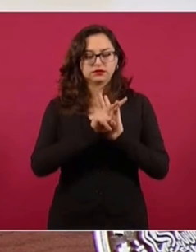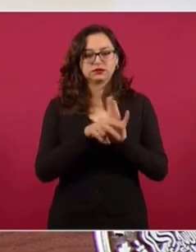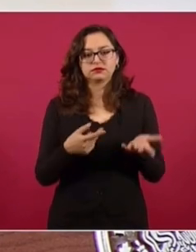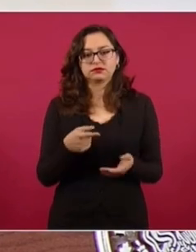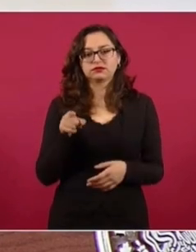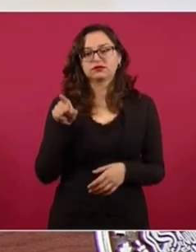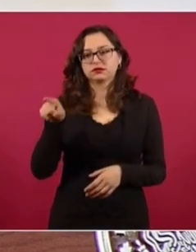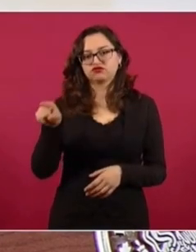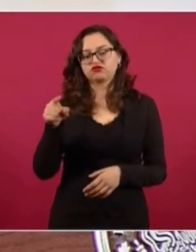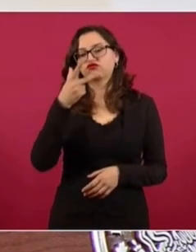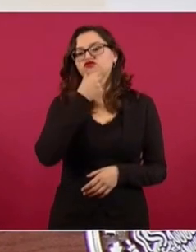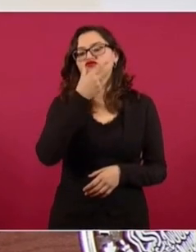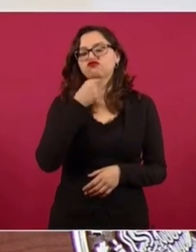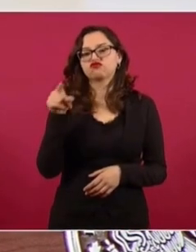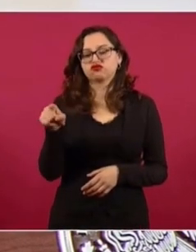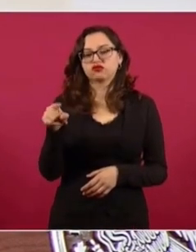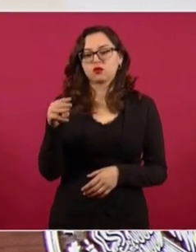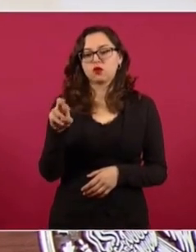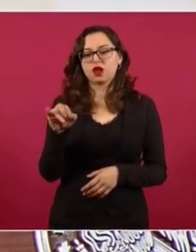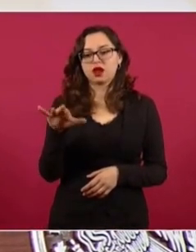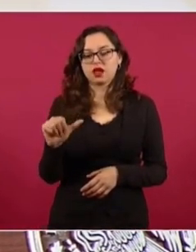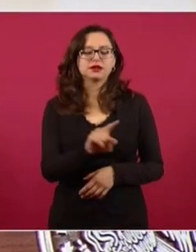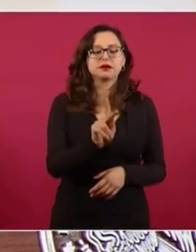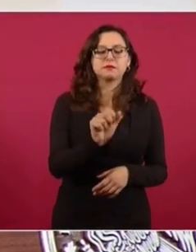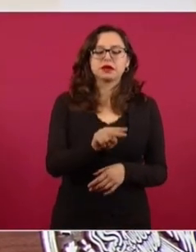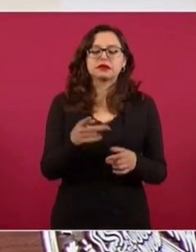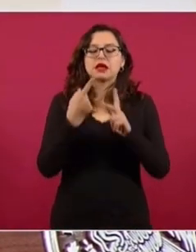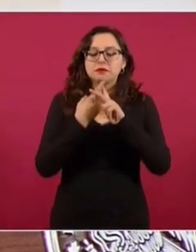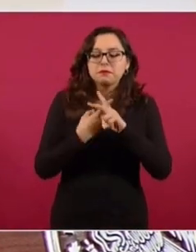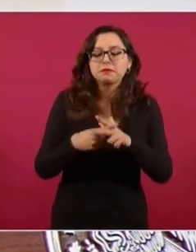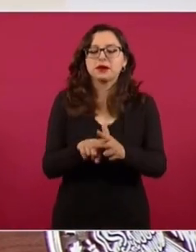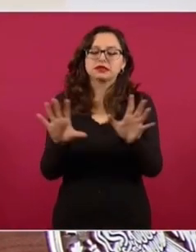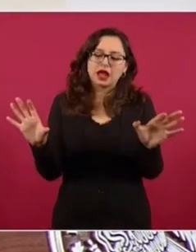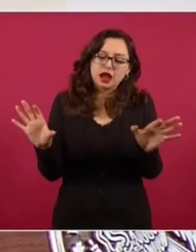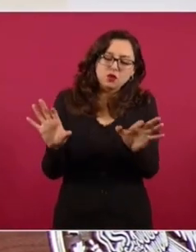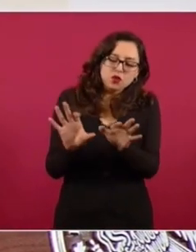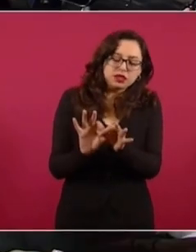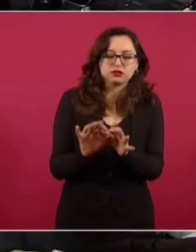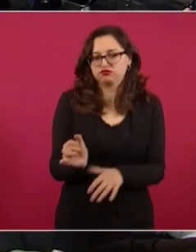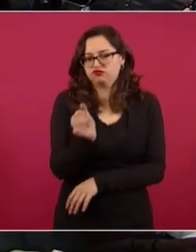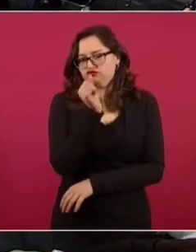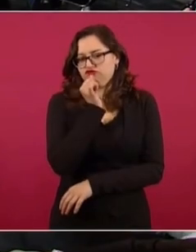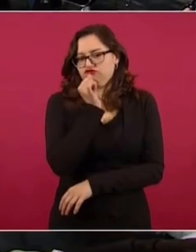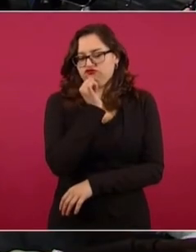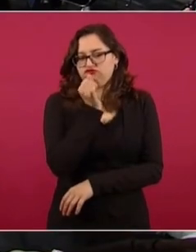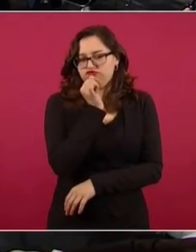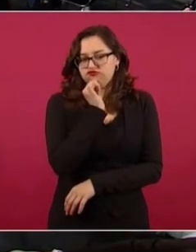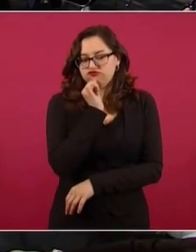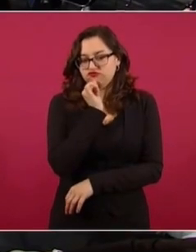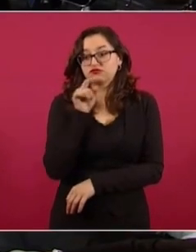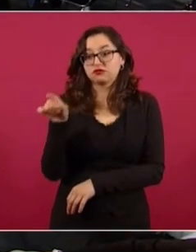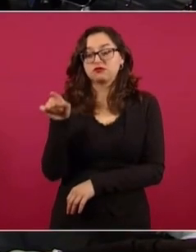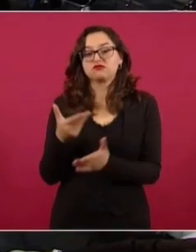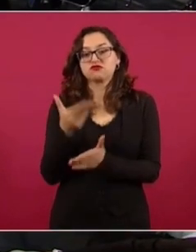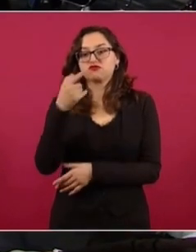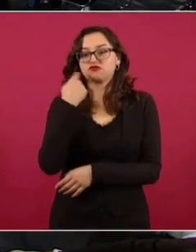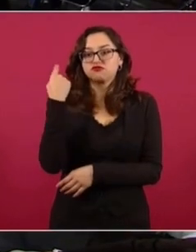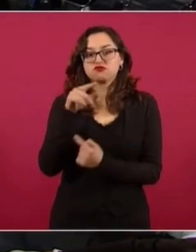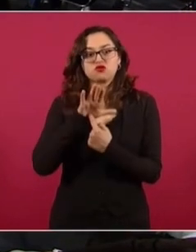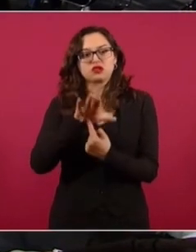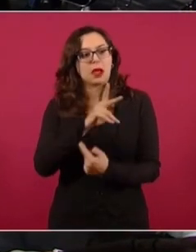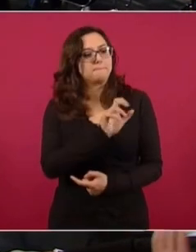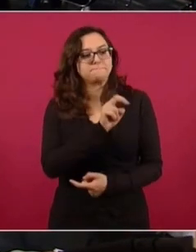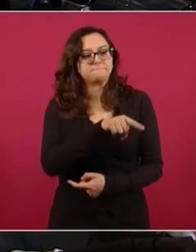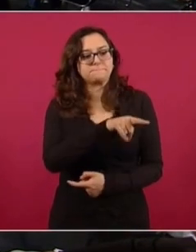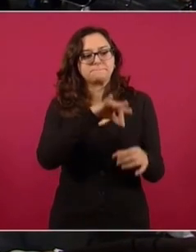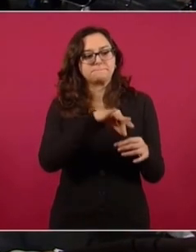en donde una vez subió, cuando todavía no estaban tan hermanados, subió a la tribuna a denunciar esto que les estoy planteando, siendo él del PRI,